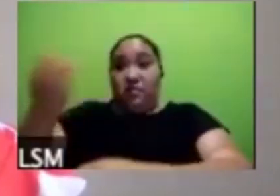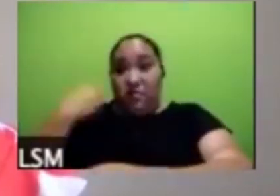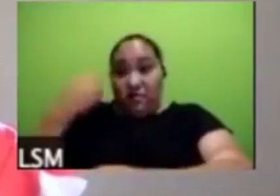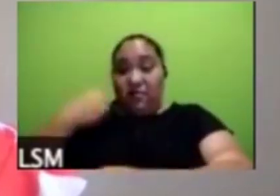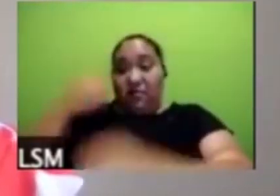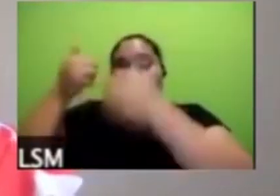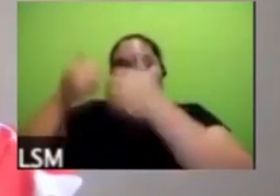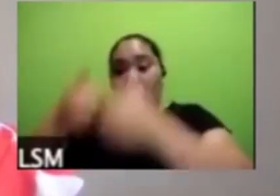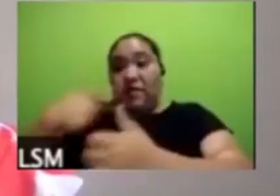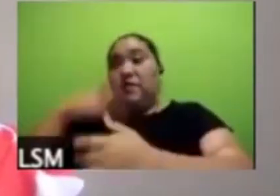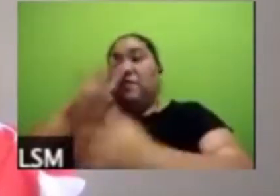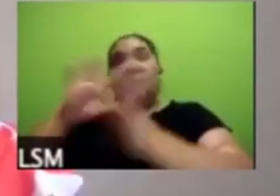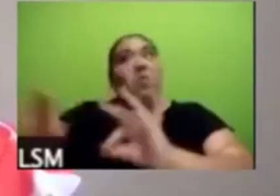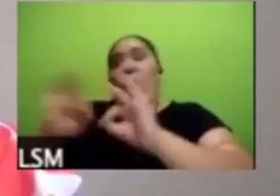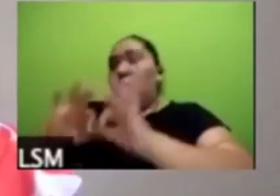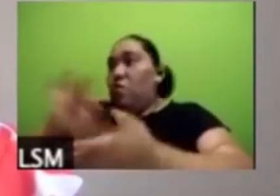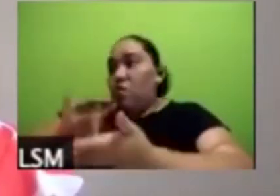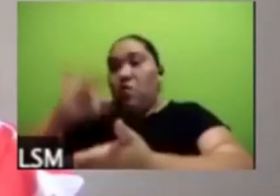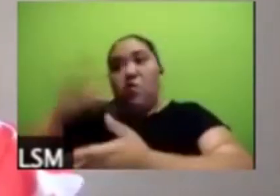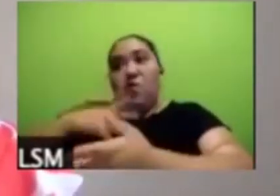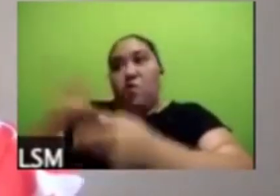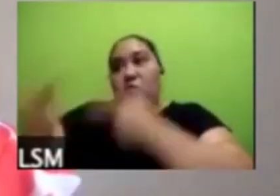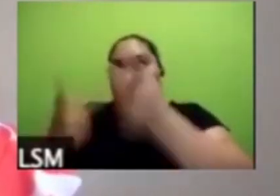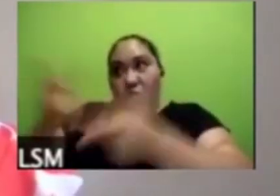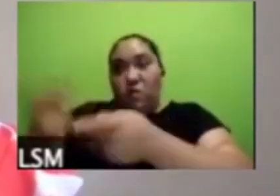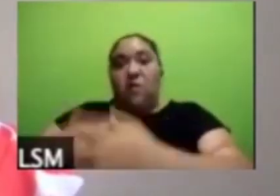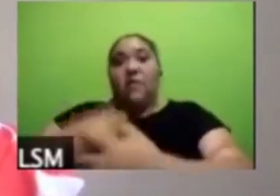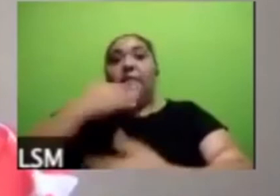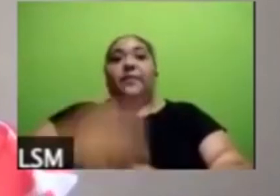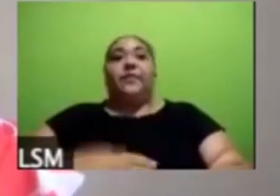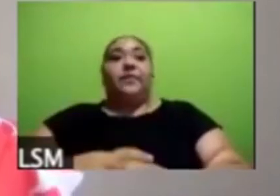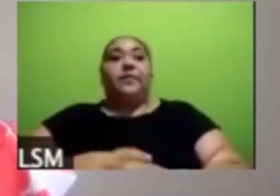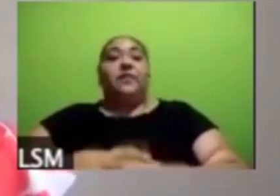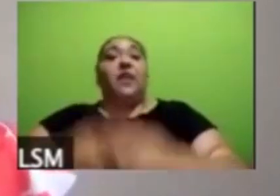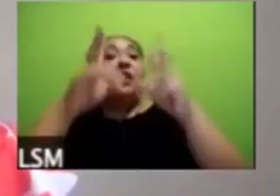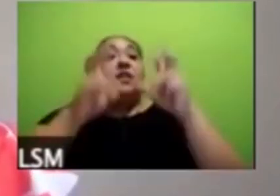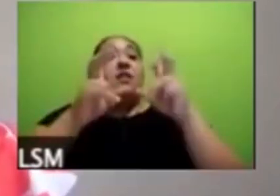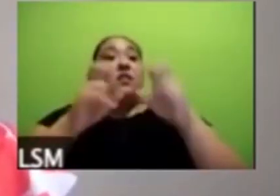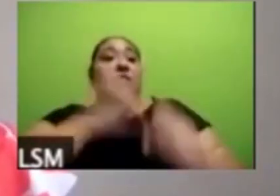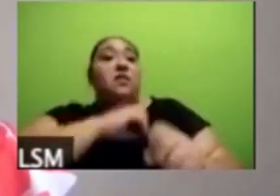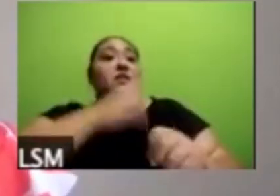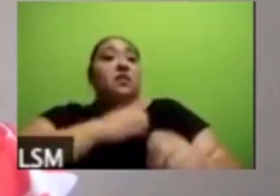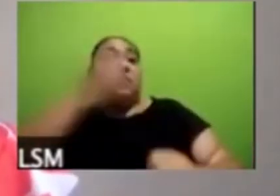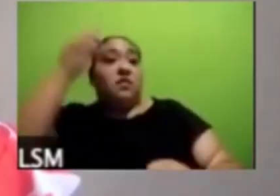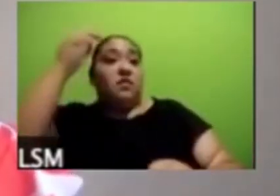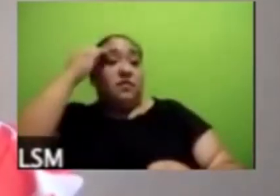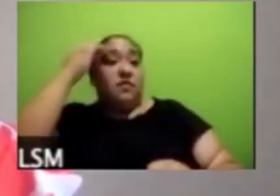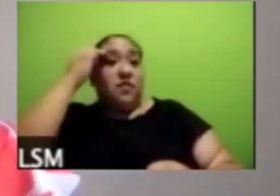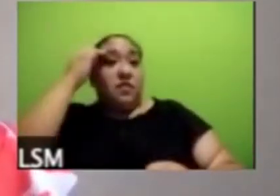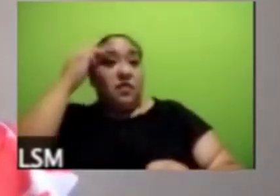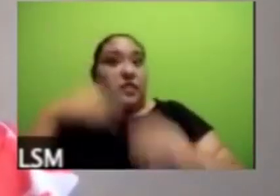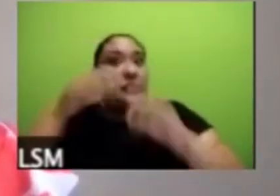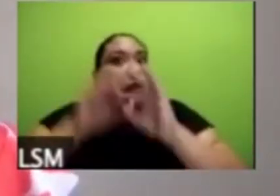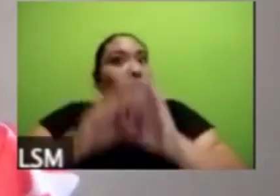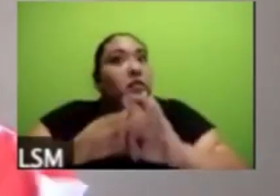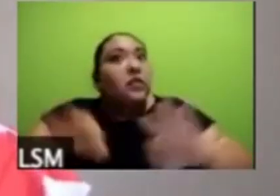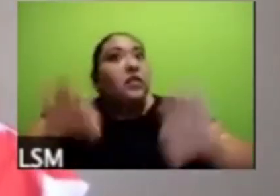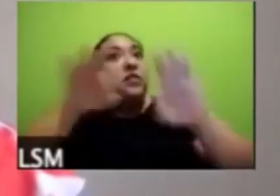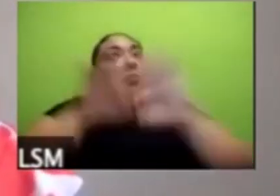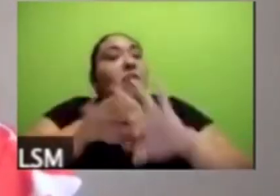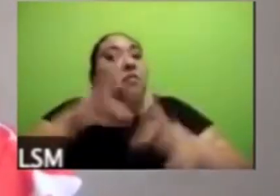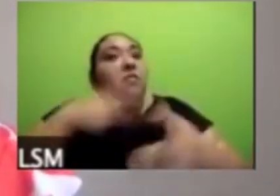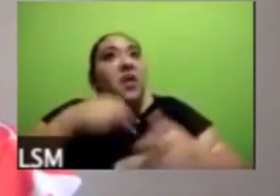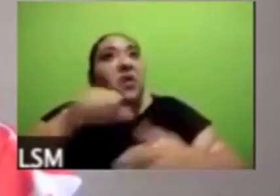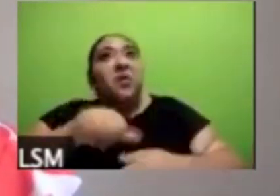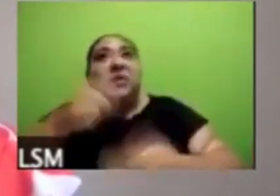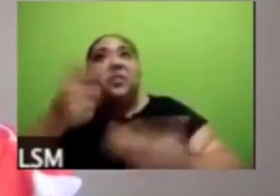específicos del sede de salud mental es impresionante pero no se levantan con regularidad o sea la última los